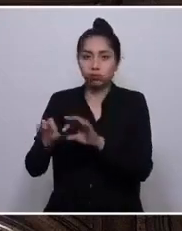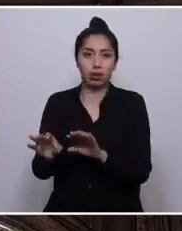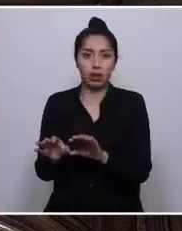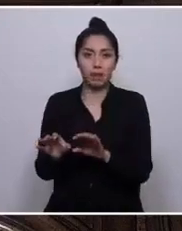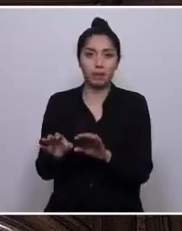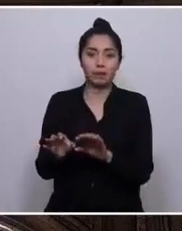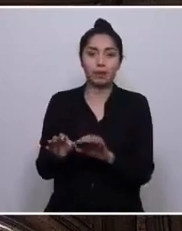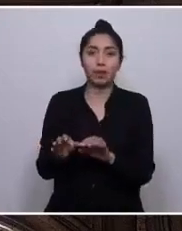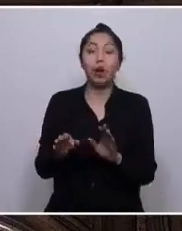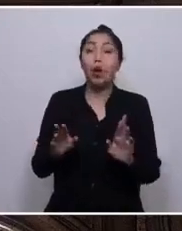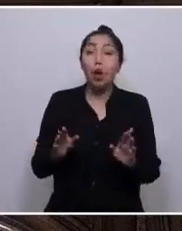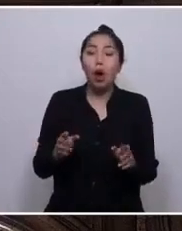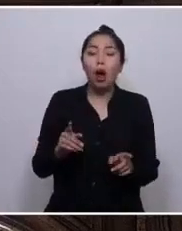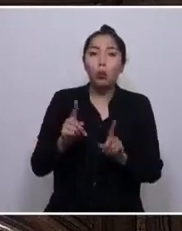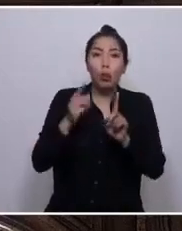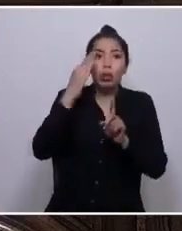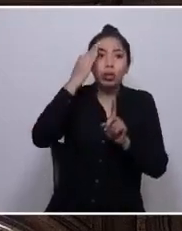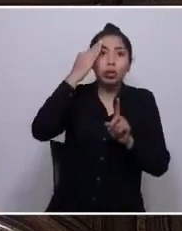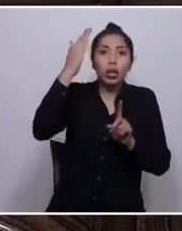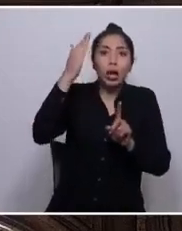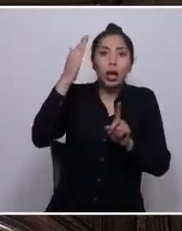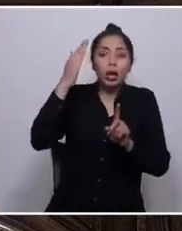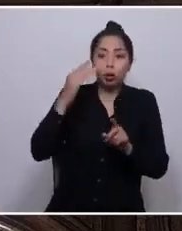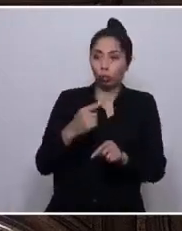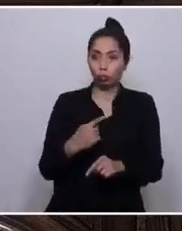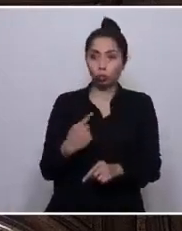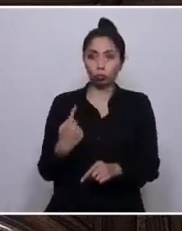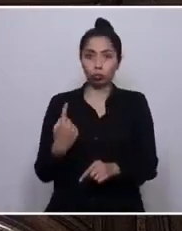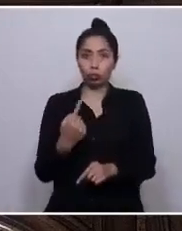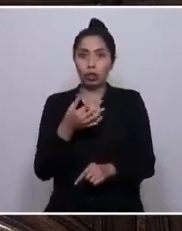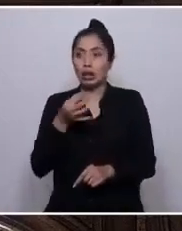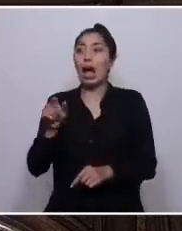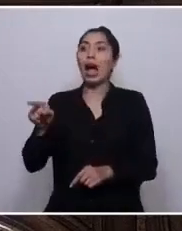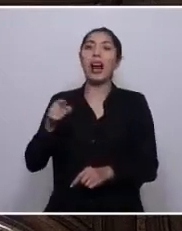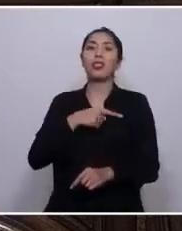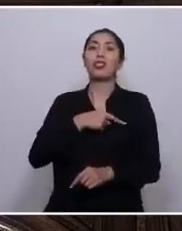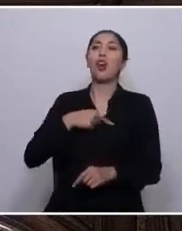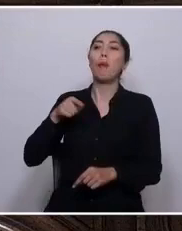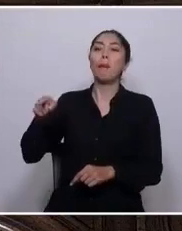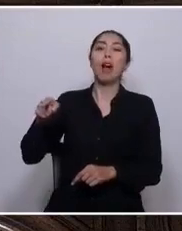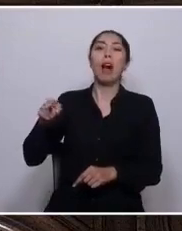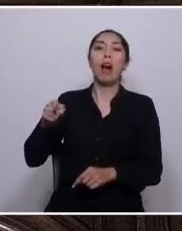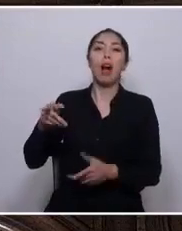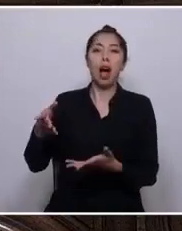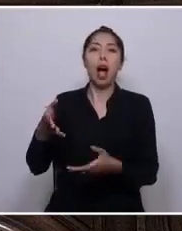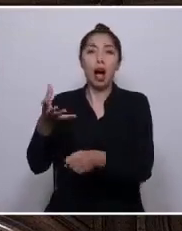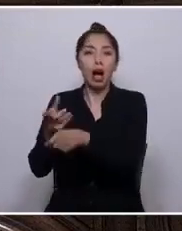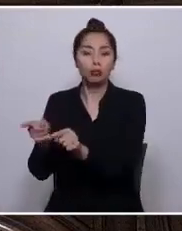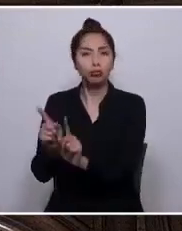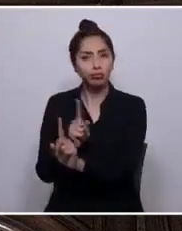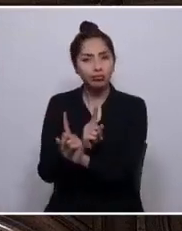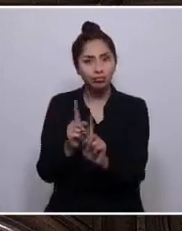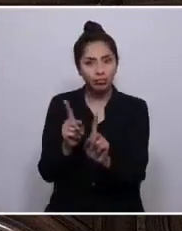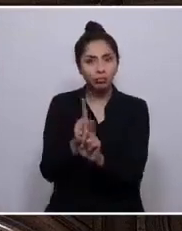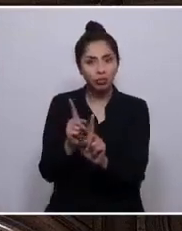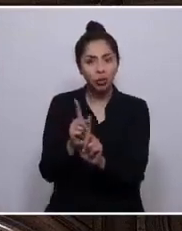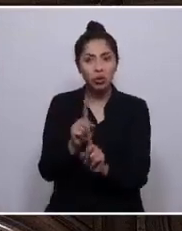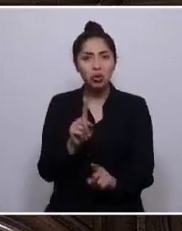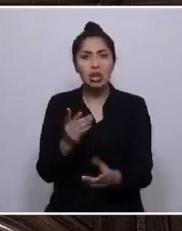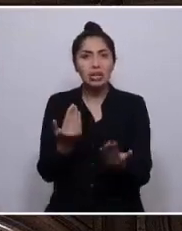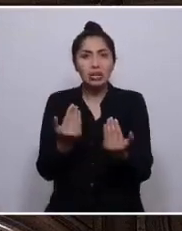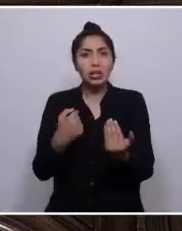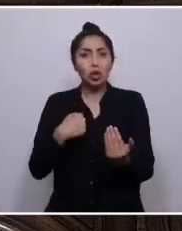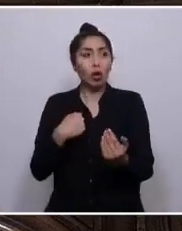día en que no sean indispensables ser nombradas para existir. Que no sea imperativo visibilizarnos para ser